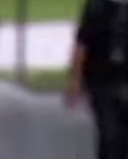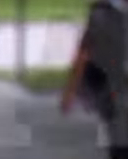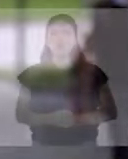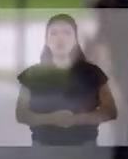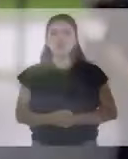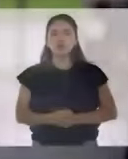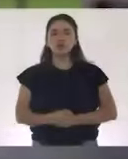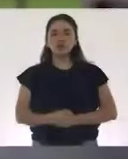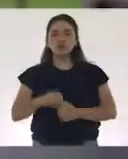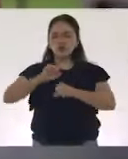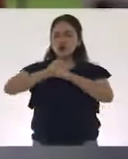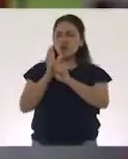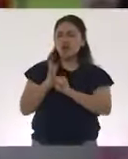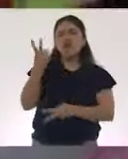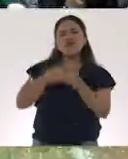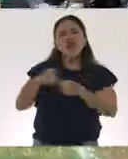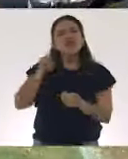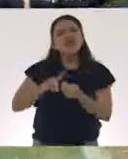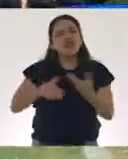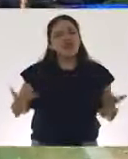¿De dónde viene el coronavirus?